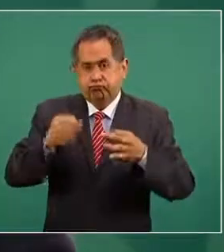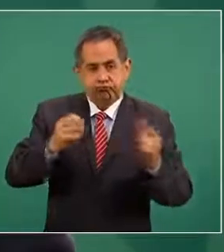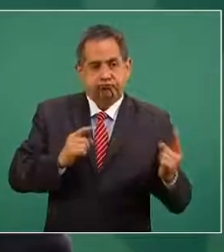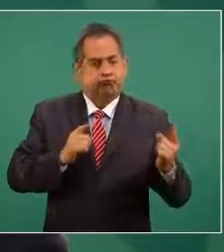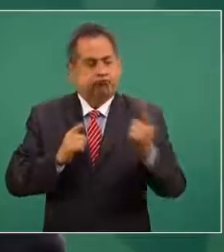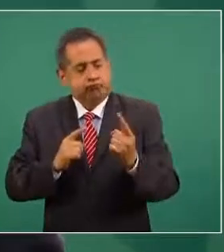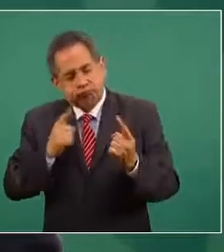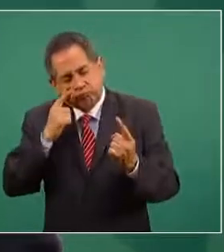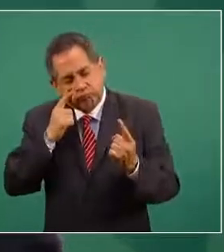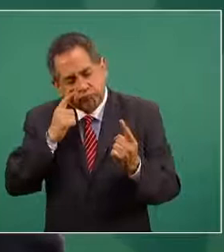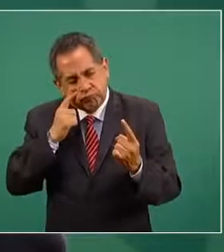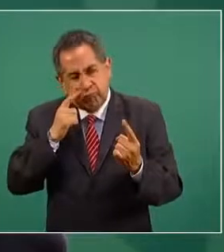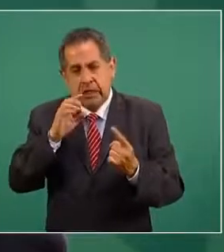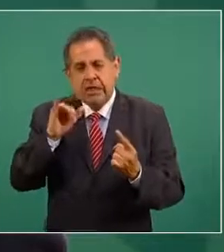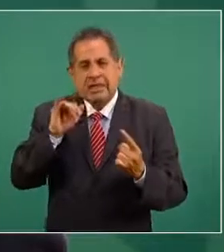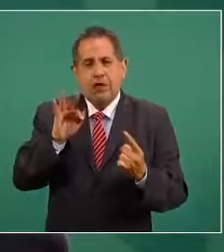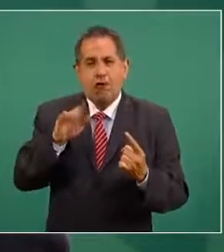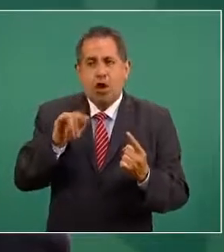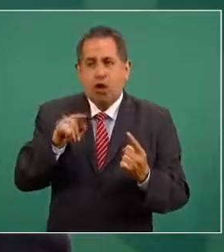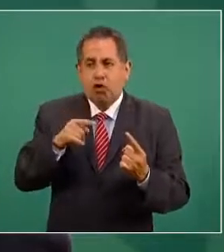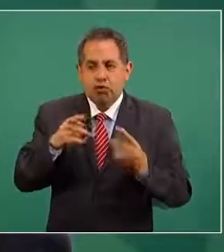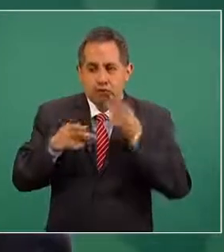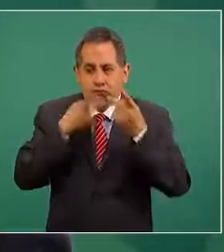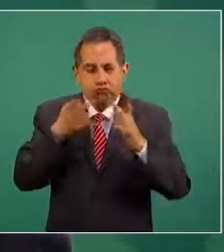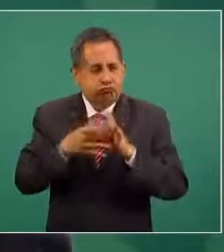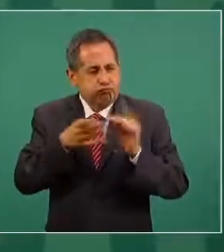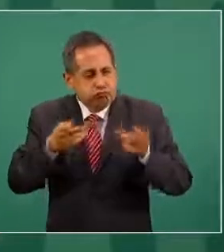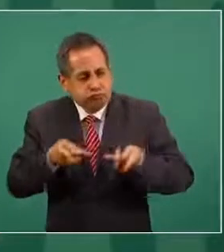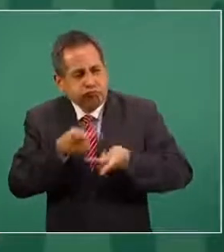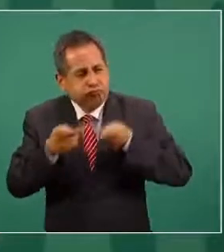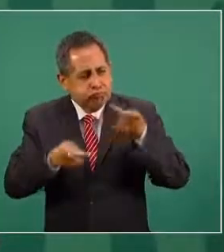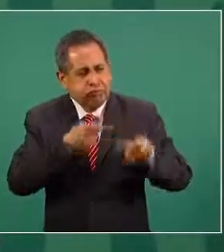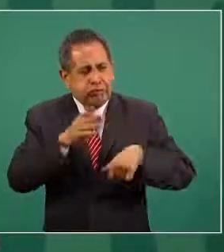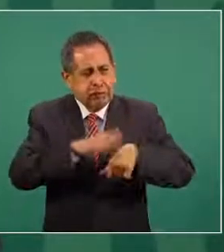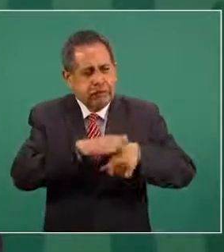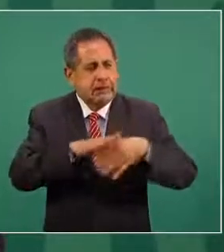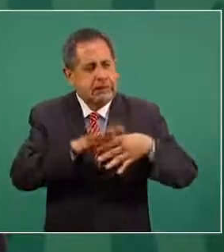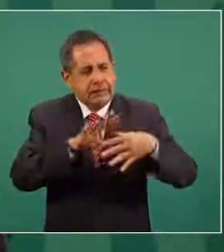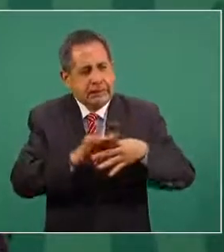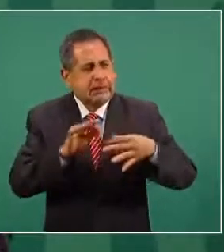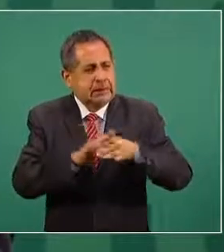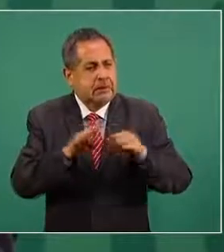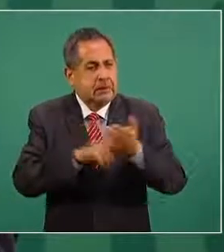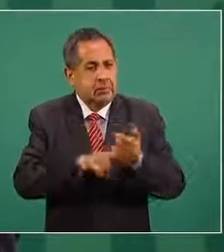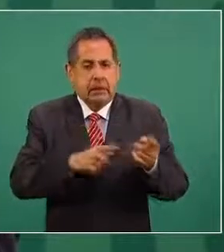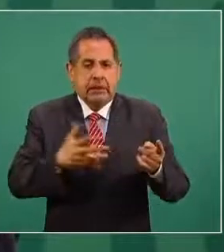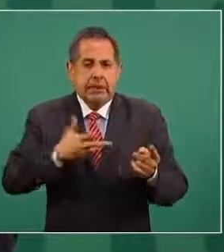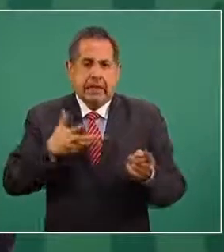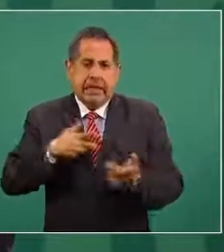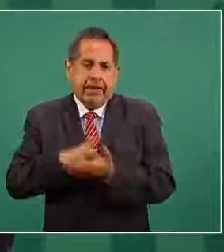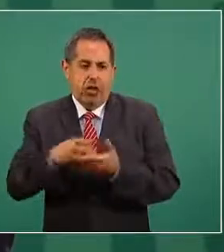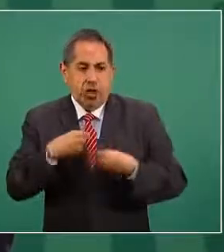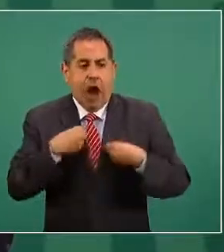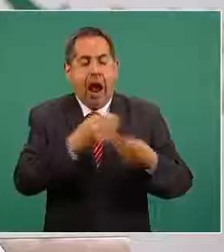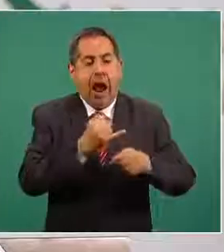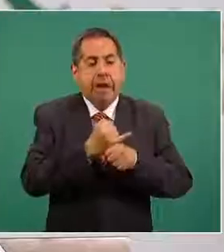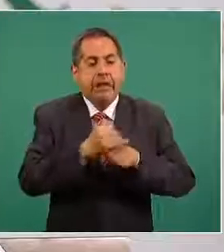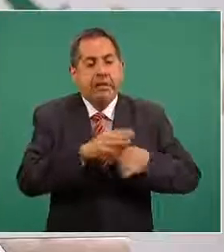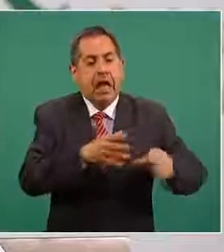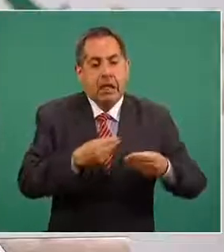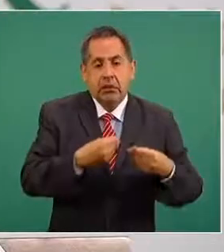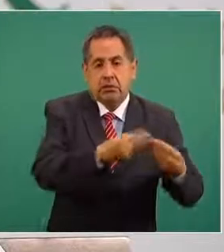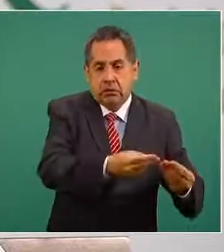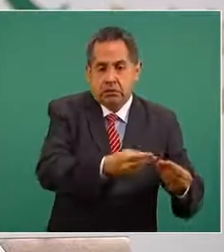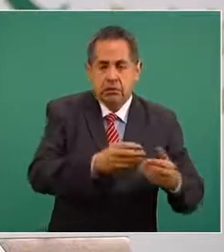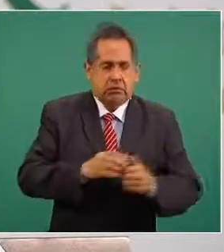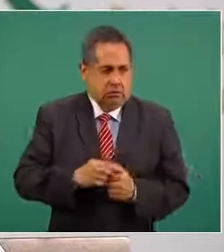se le hizo de su conocimiento el expediente conforme la ley tiene derecho a ello y, por supuesto,